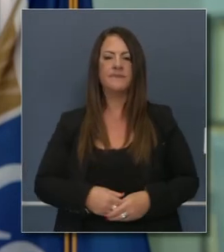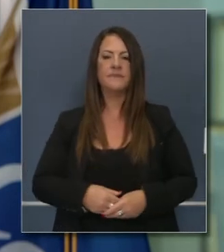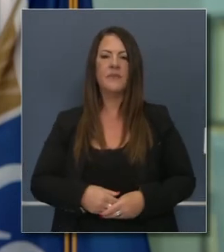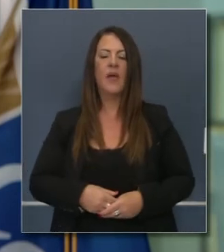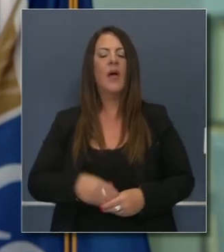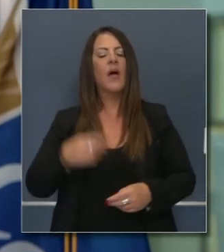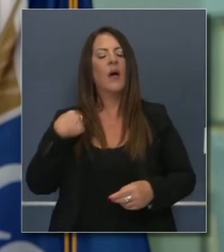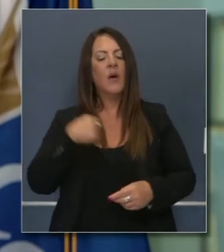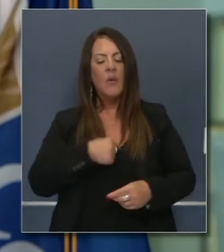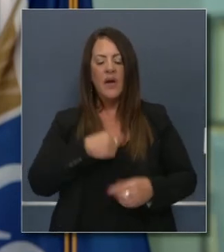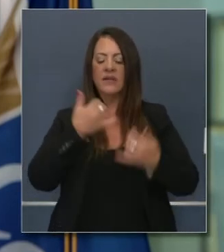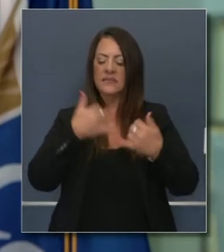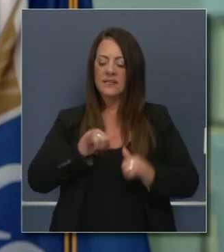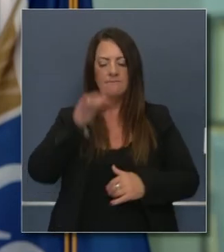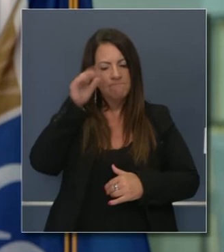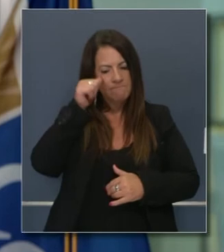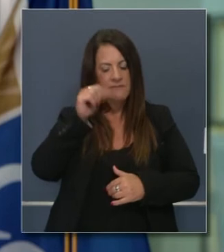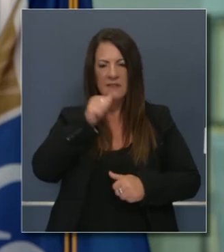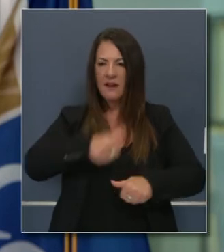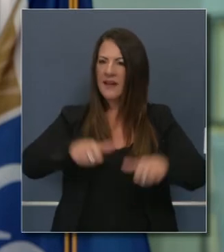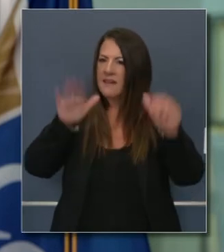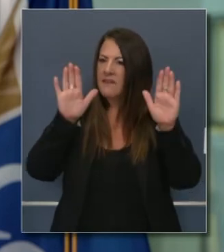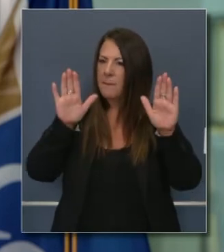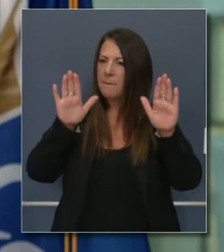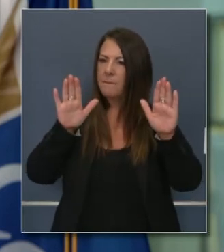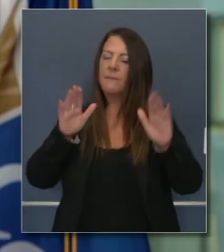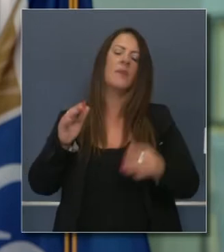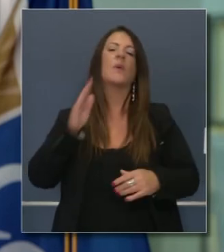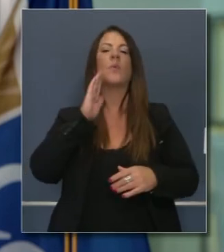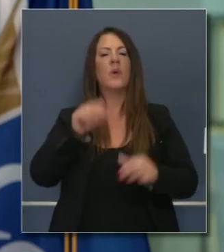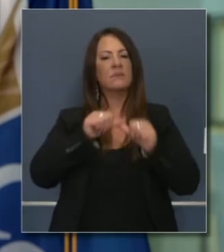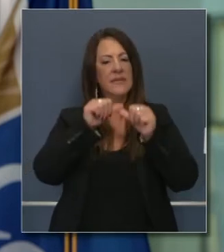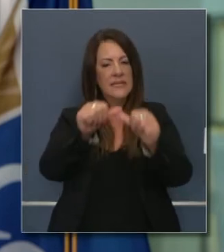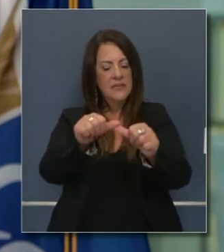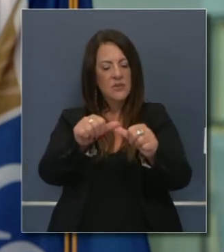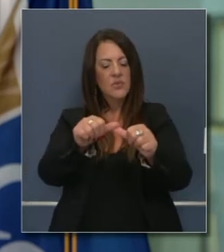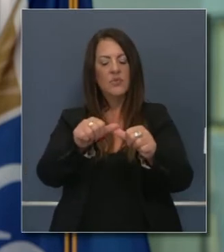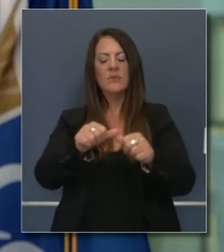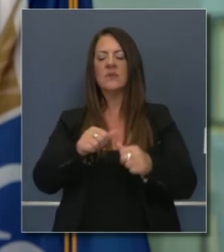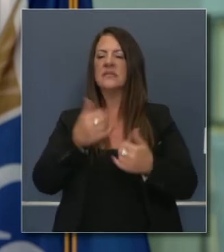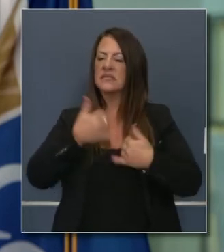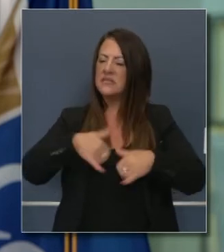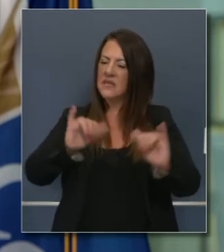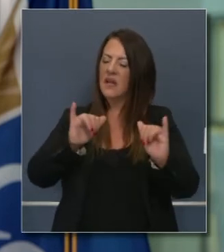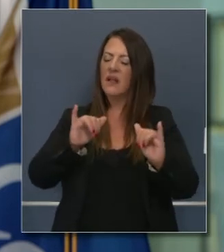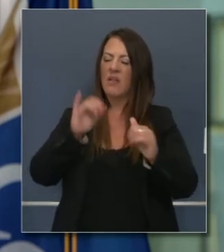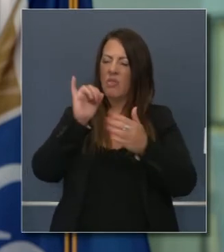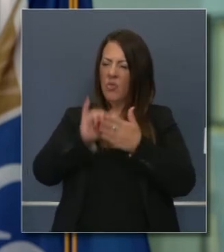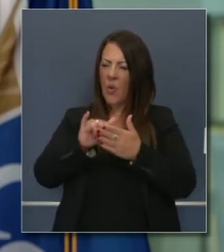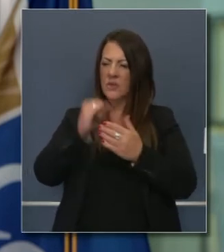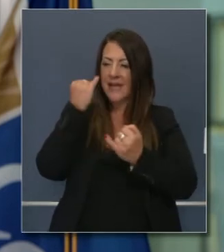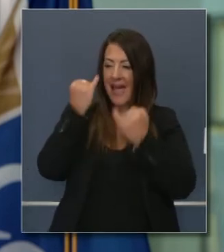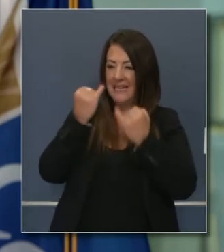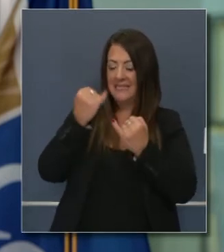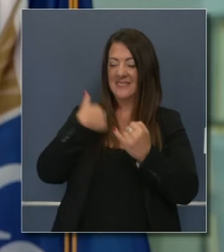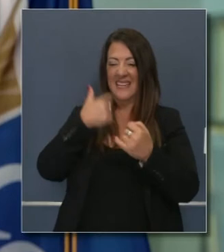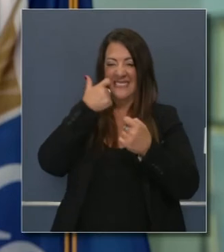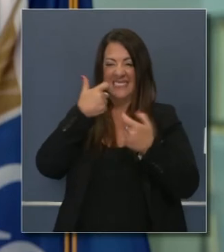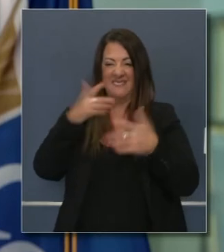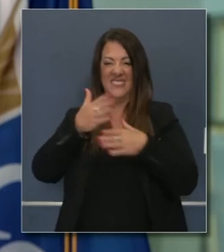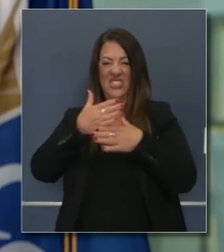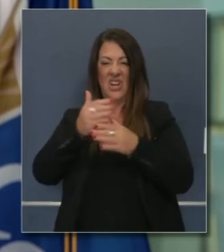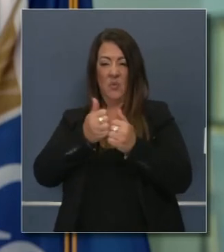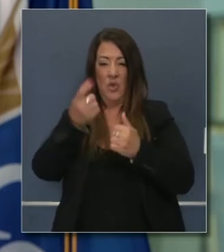promocionado, pero estamos decididos claramente a seguir, a avanzar esas propuestas